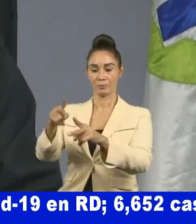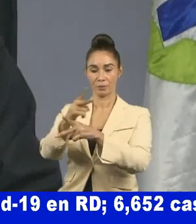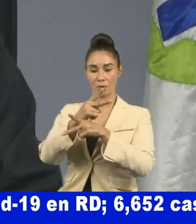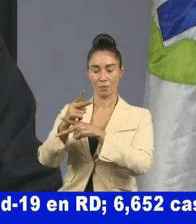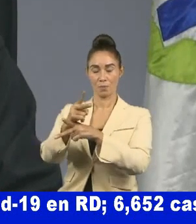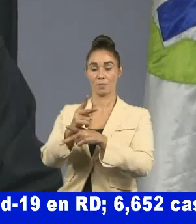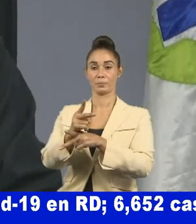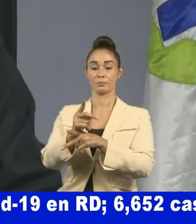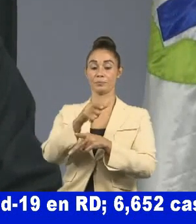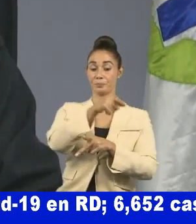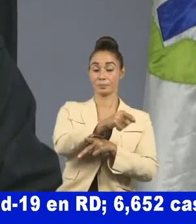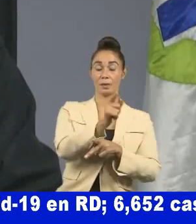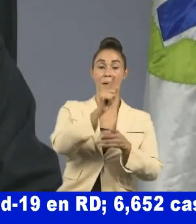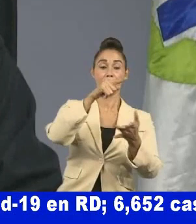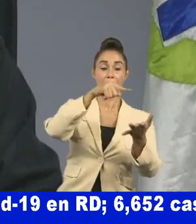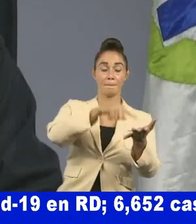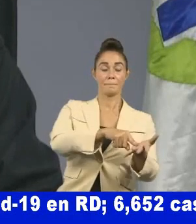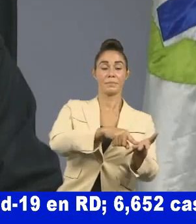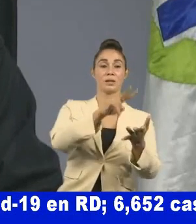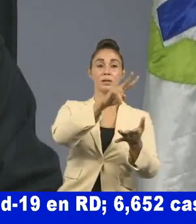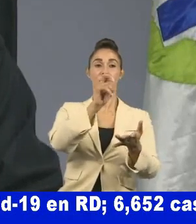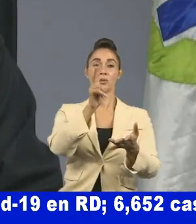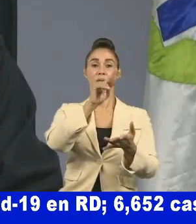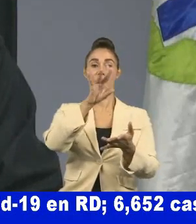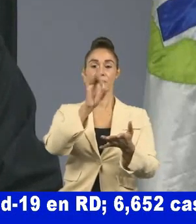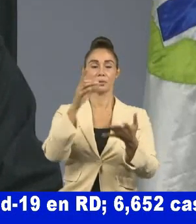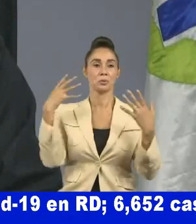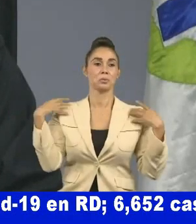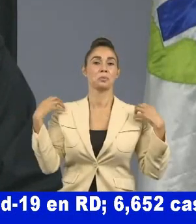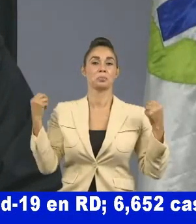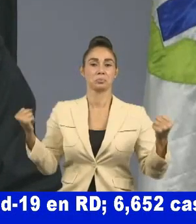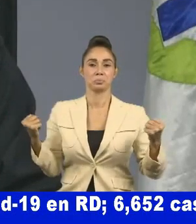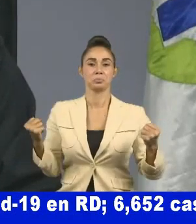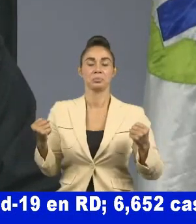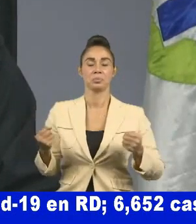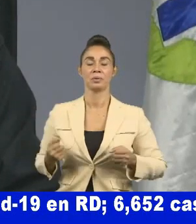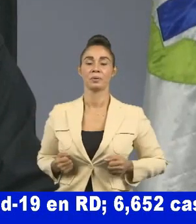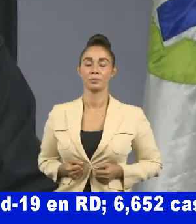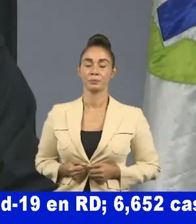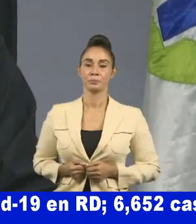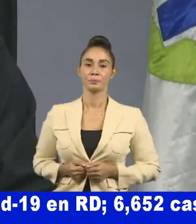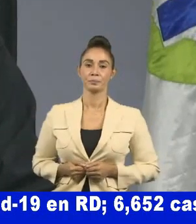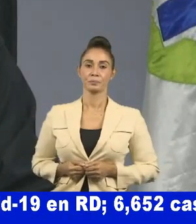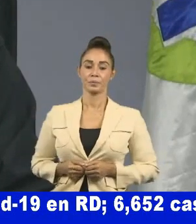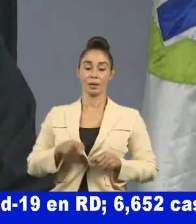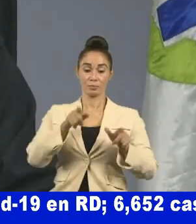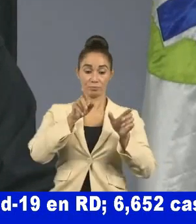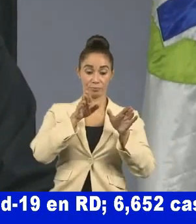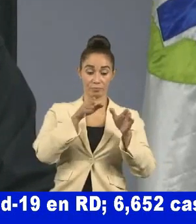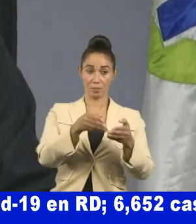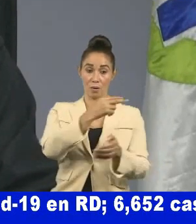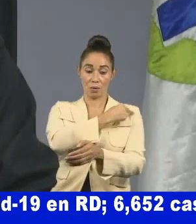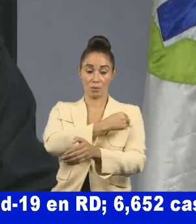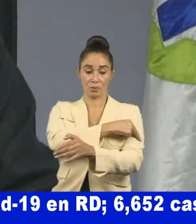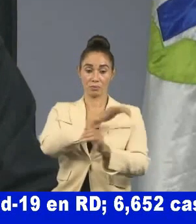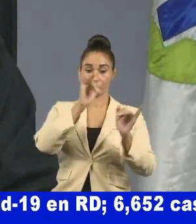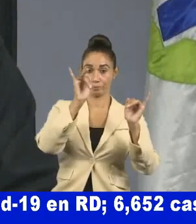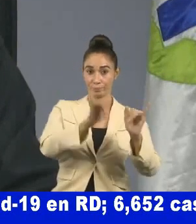.228 recuperados De los casos hospitalizados